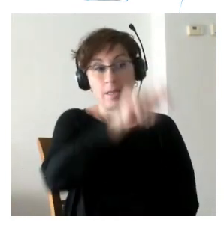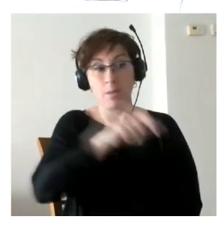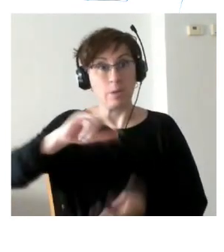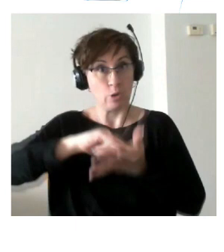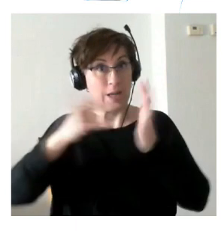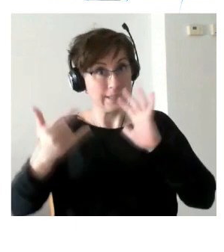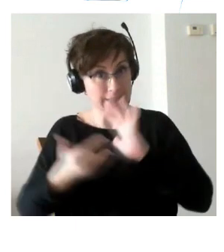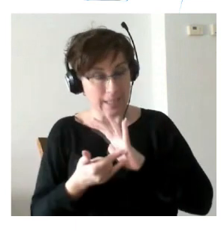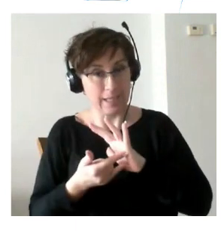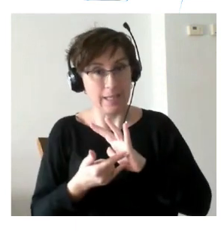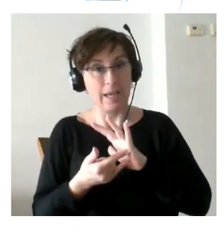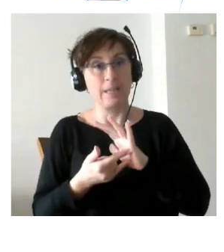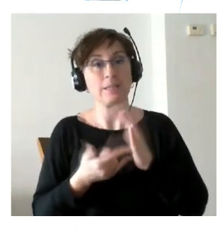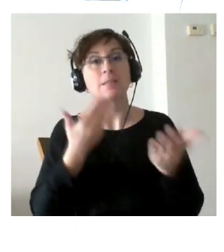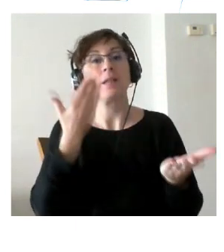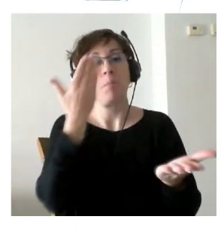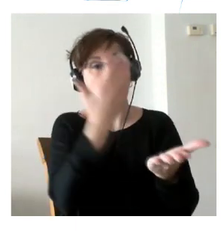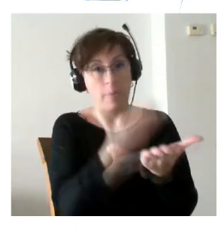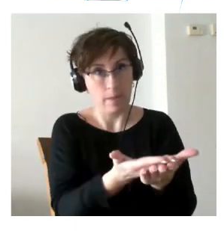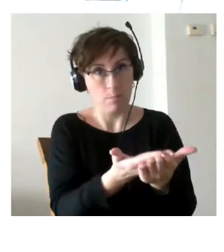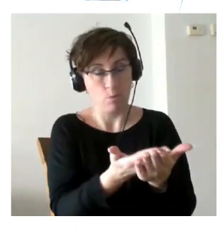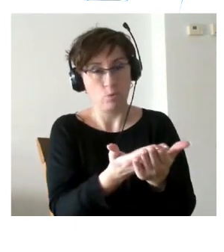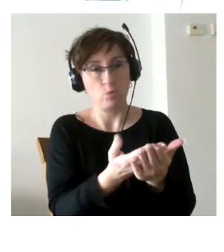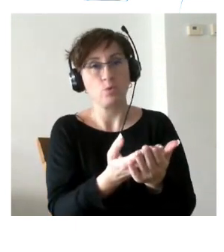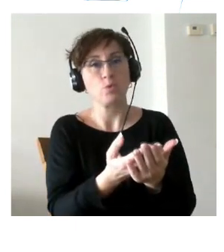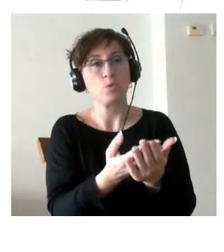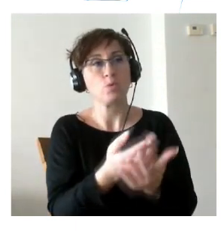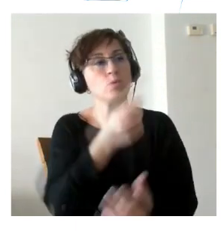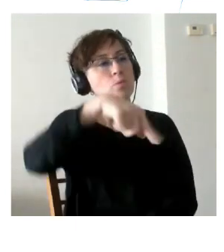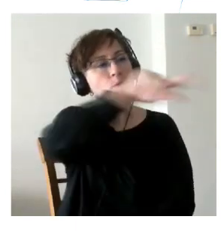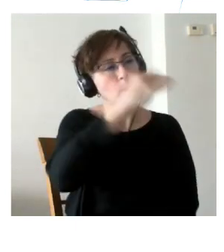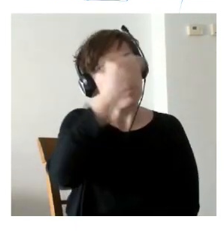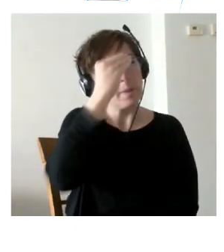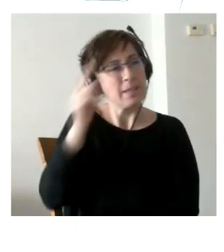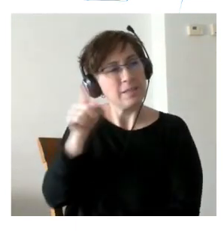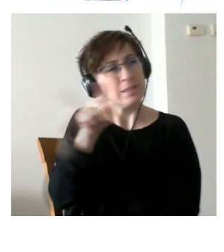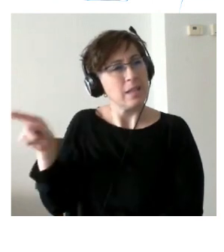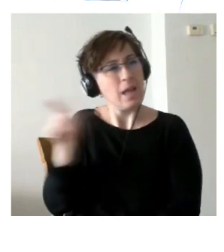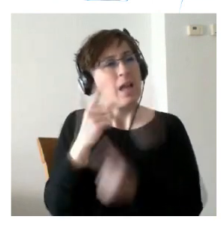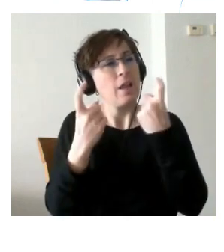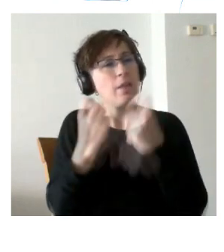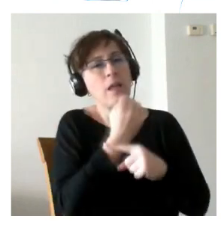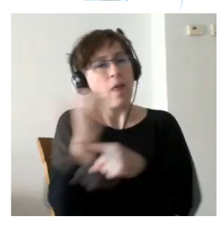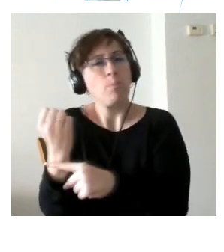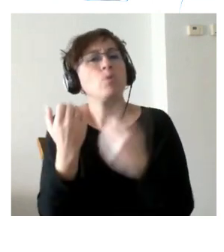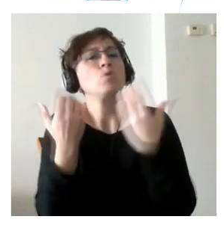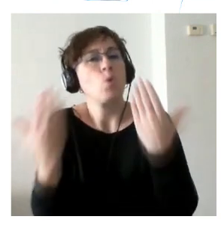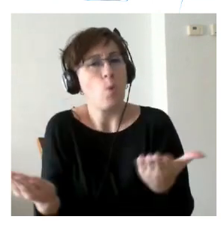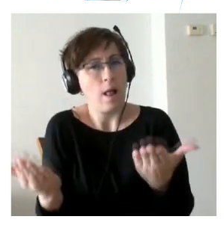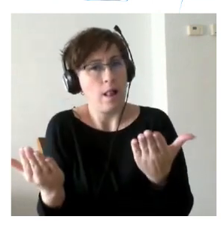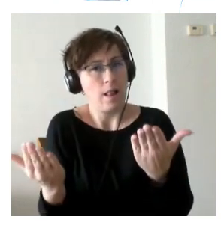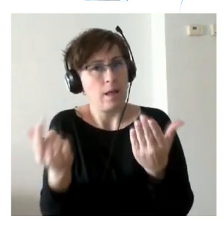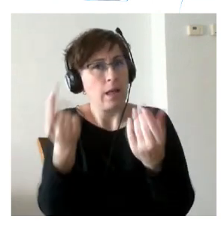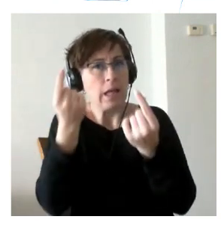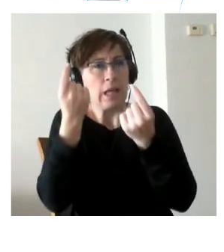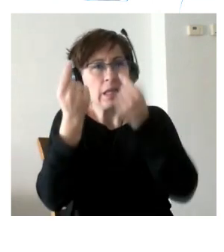dijeran qué necesidad de apoyo podían tener las personas que las establecieran con un criterio muy sencillo de tallas de